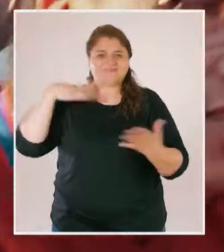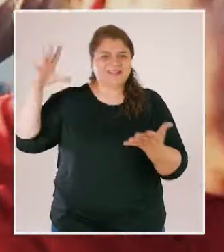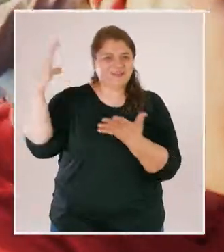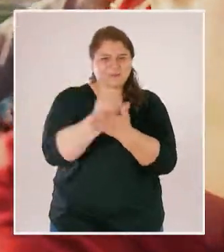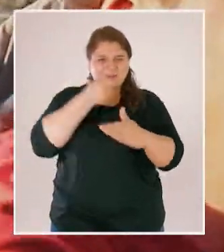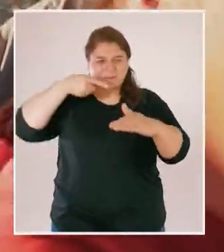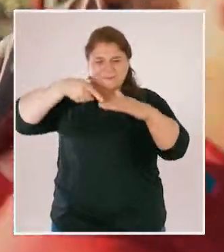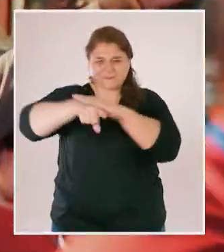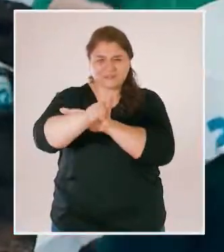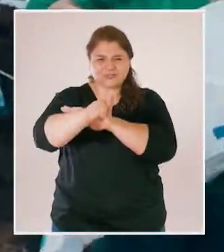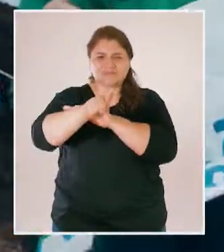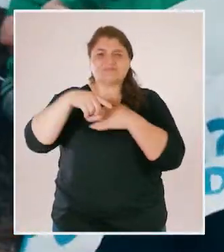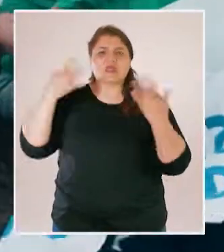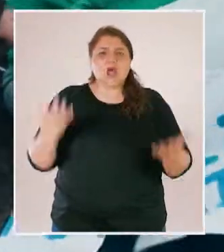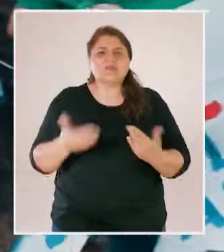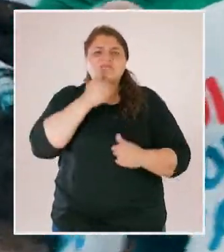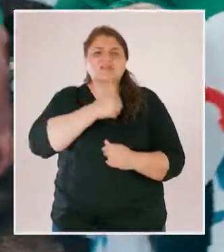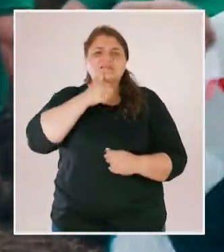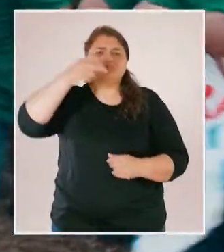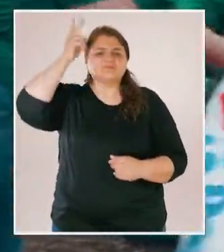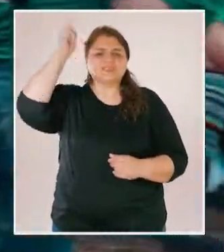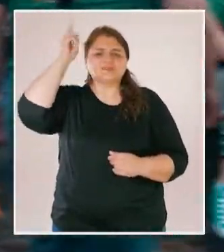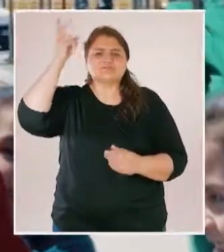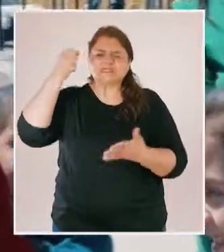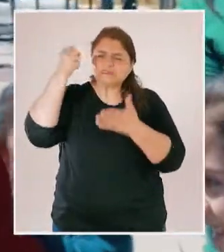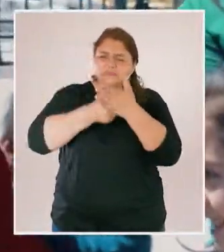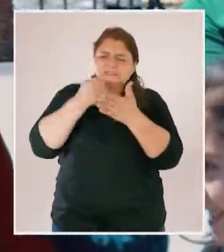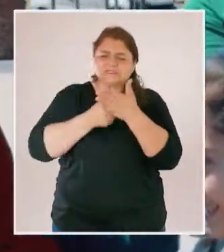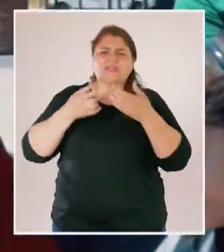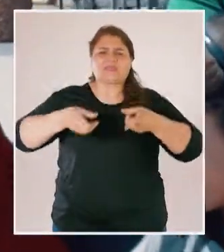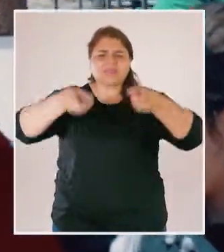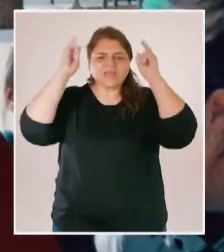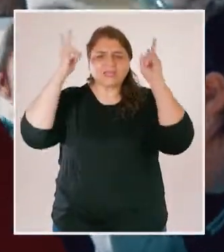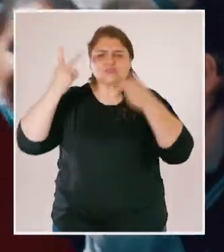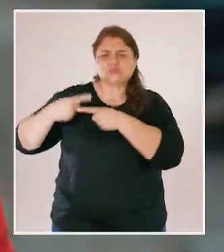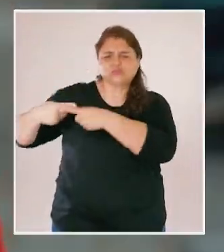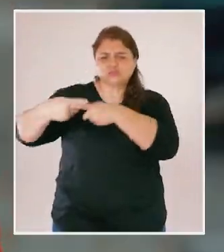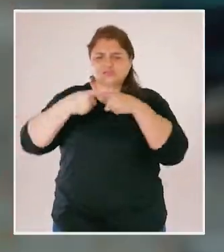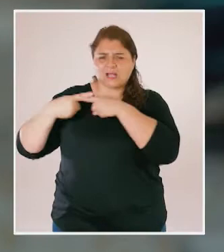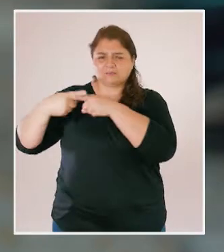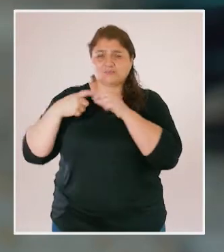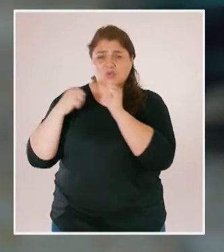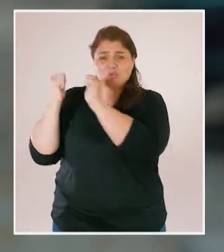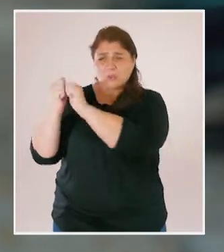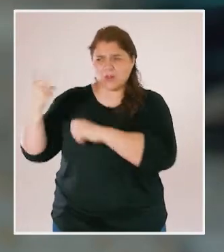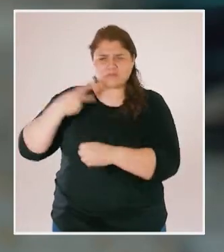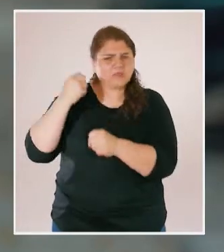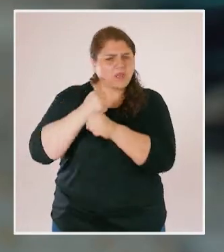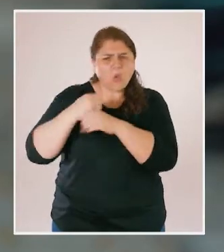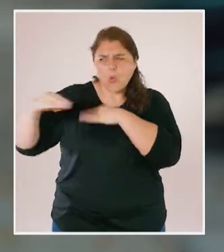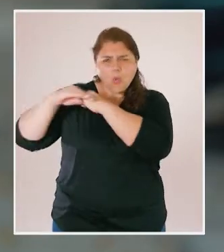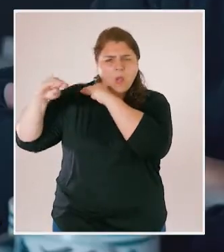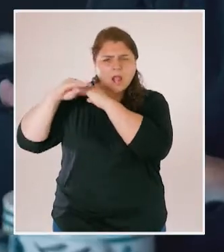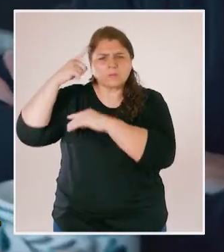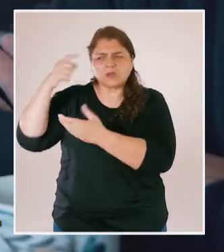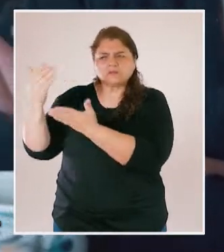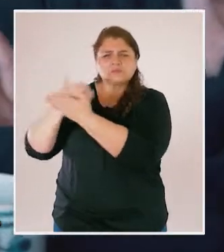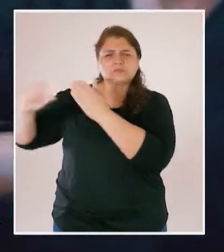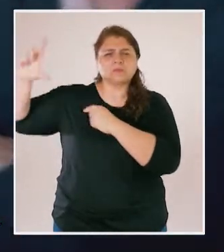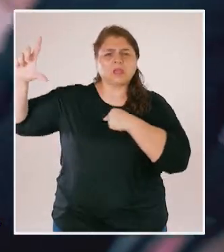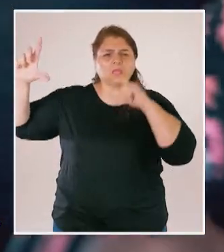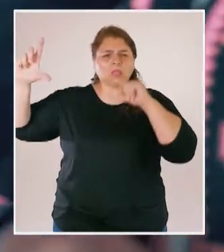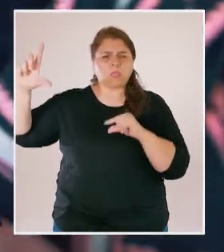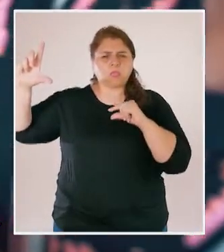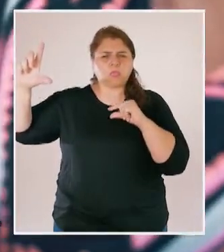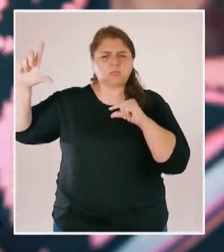pasaje de los adultos y adultas mayores. Ya logramos el metro, ahora vamos por la micro. Sigamos conquistando más derechos sociales. Gano